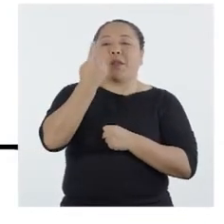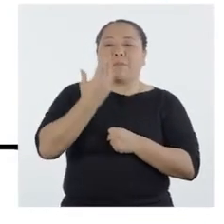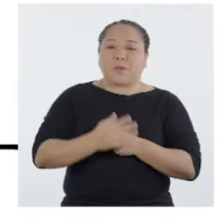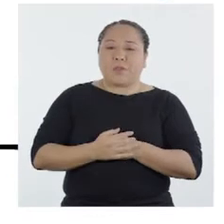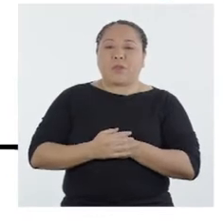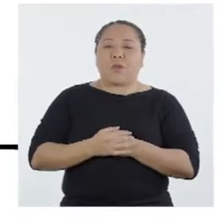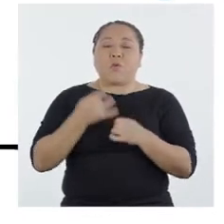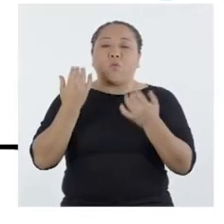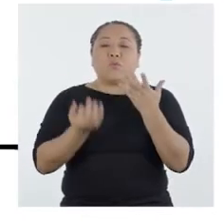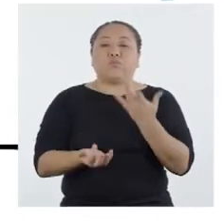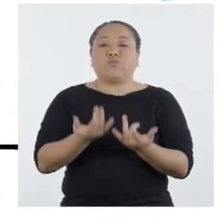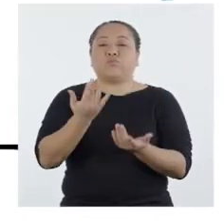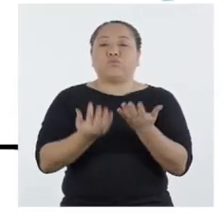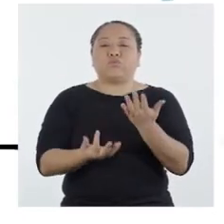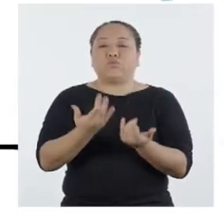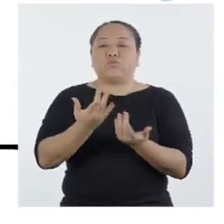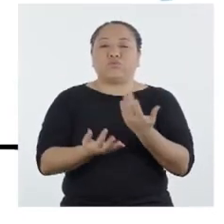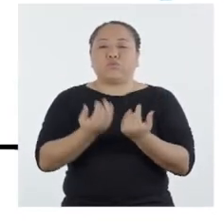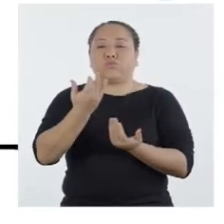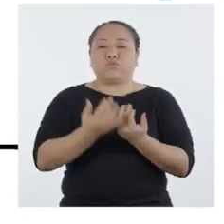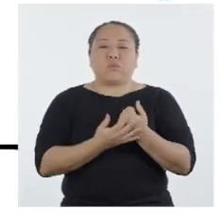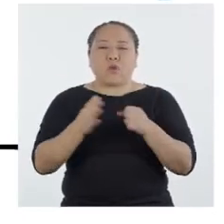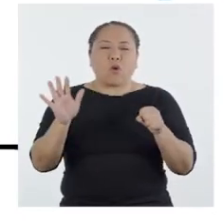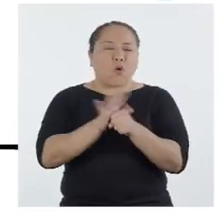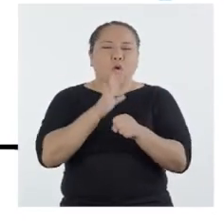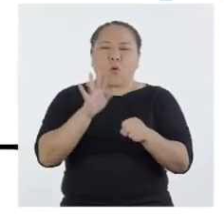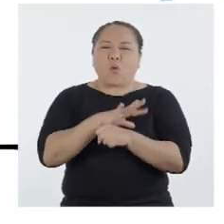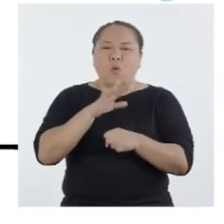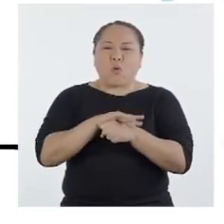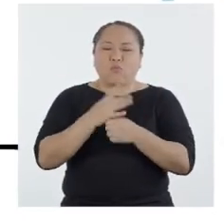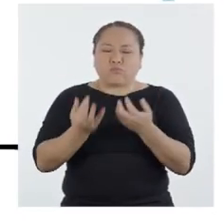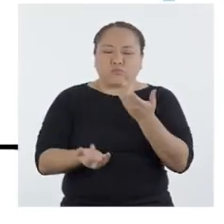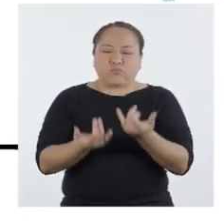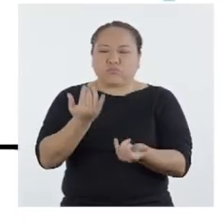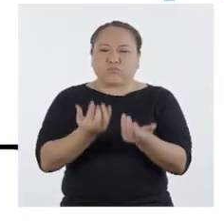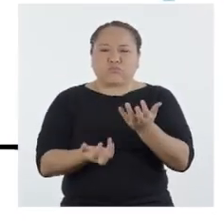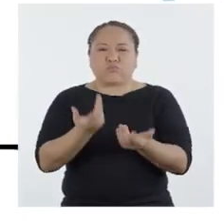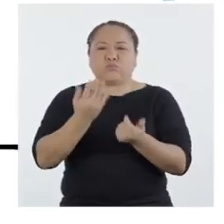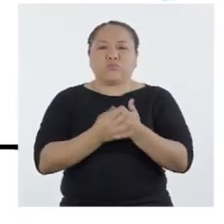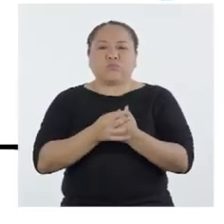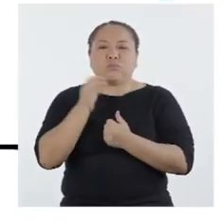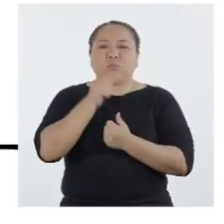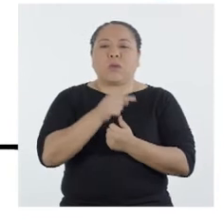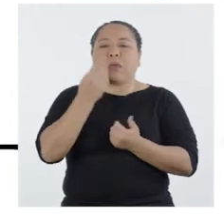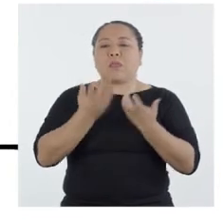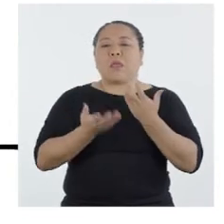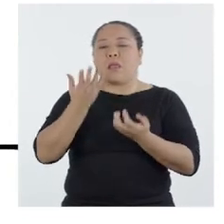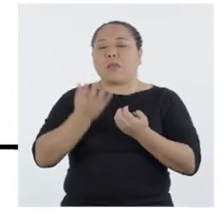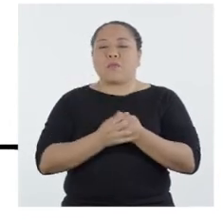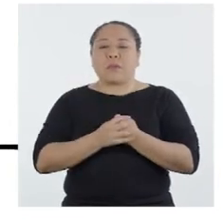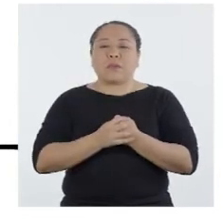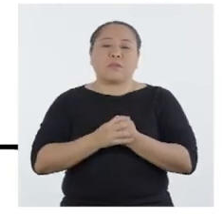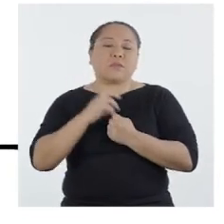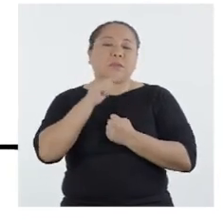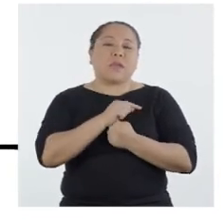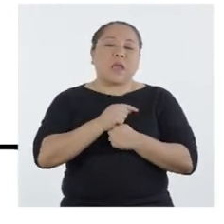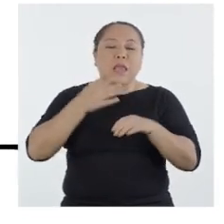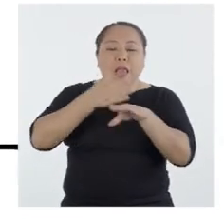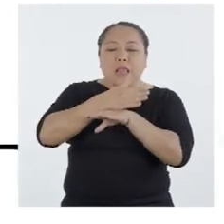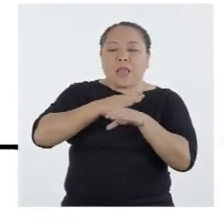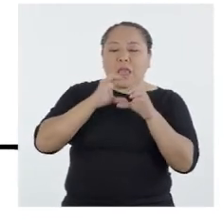Primero, el fuego caliente quema completamente el combustible, que puede ser la leña,